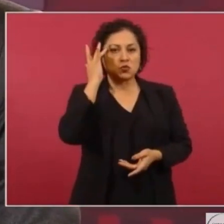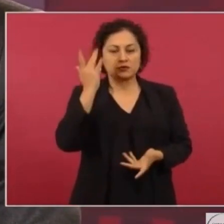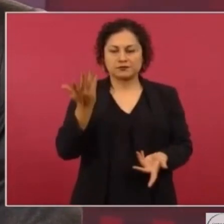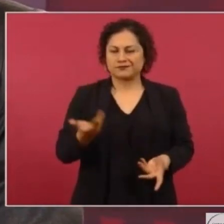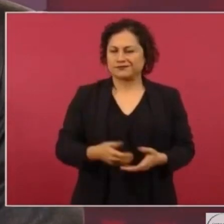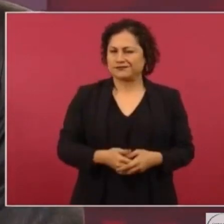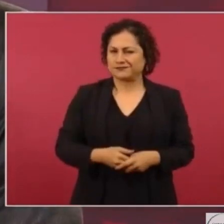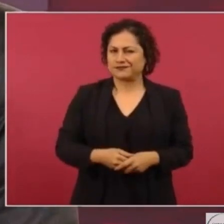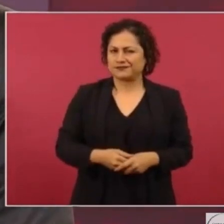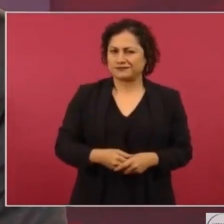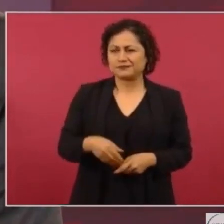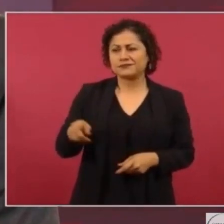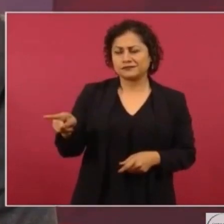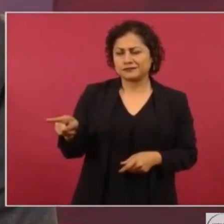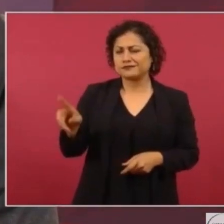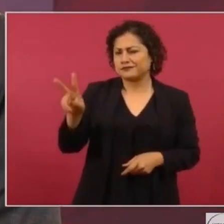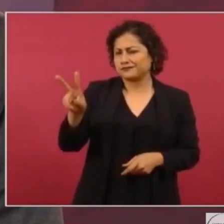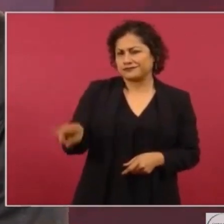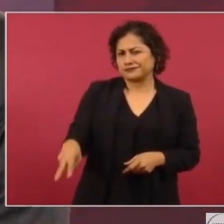muy chuecos